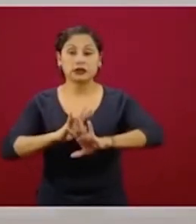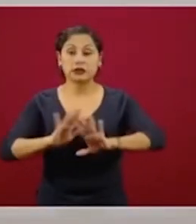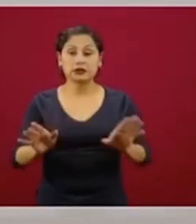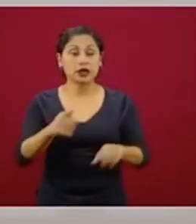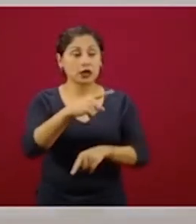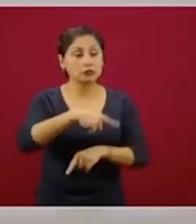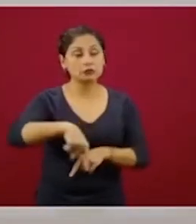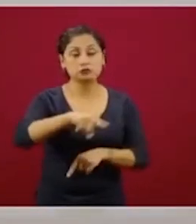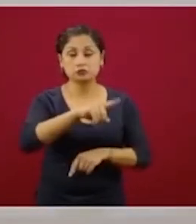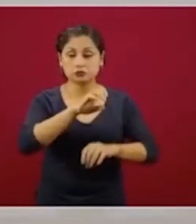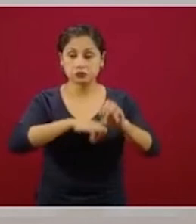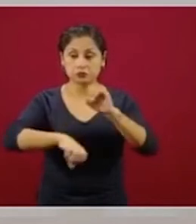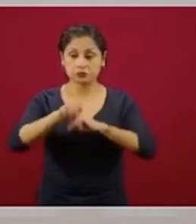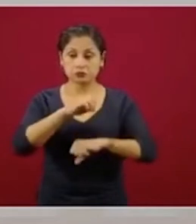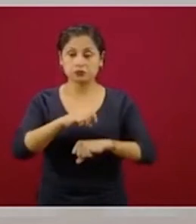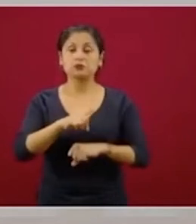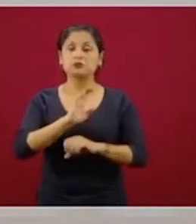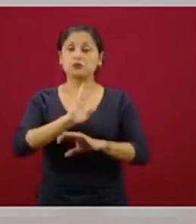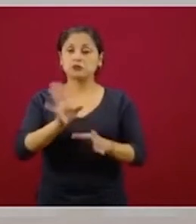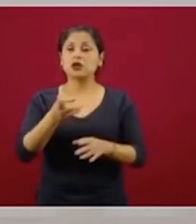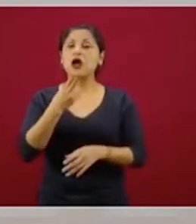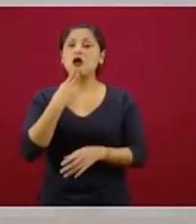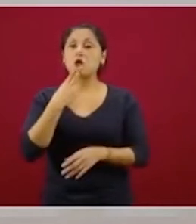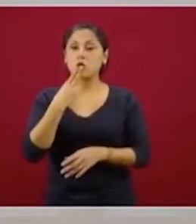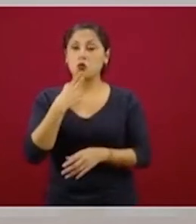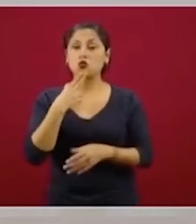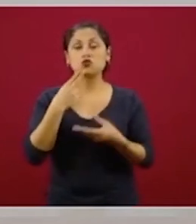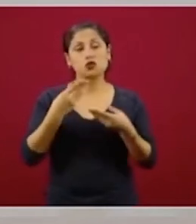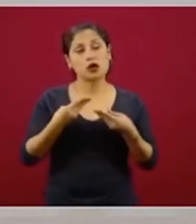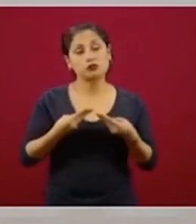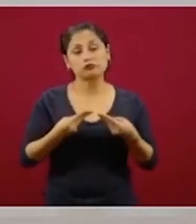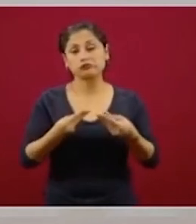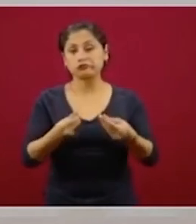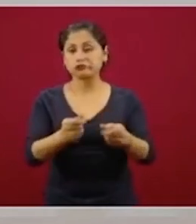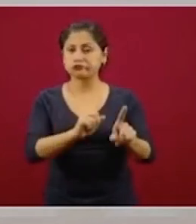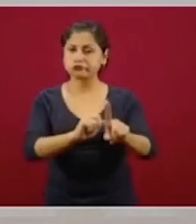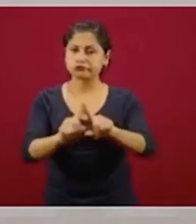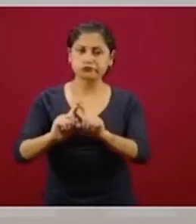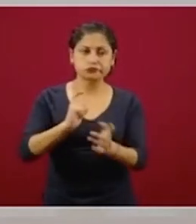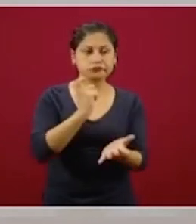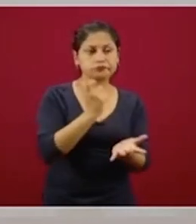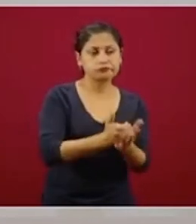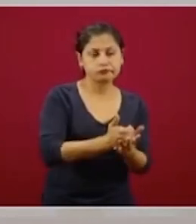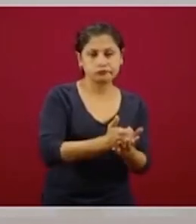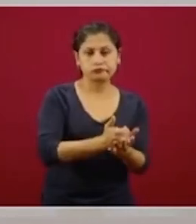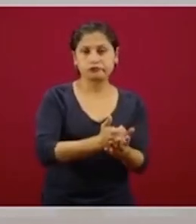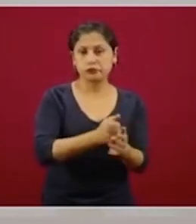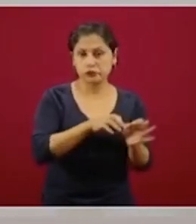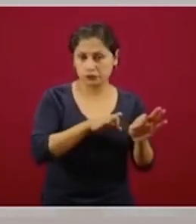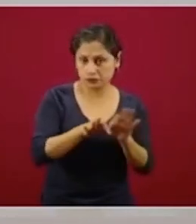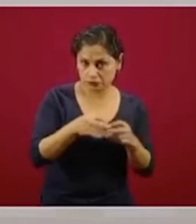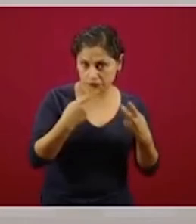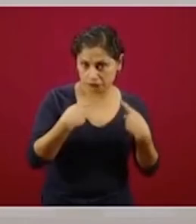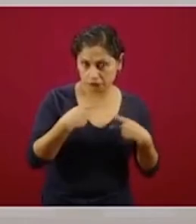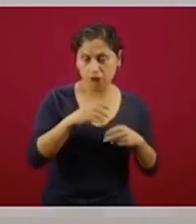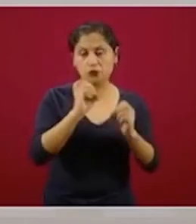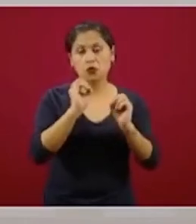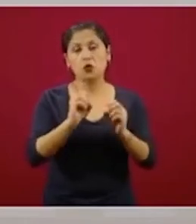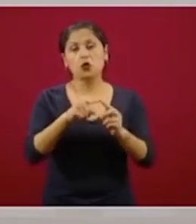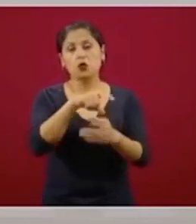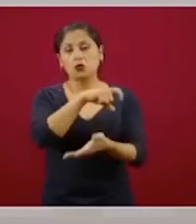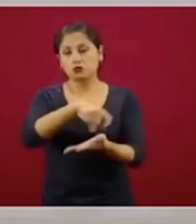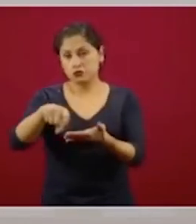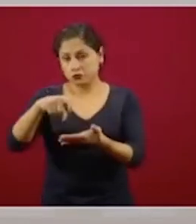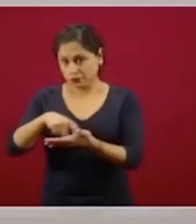en forma de pagos de nómina, de compra de materias primas o en las